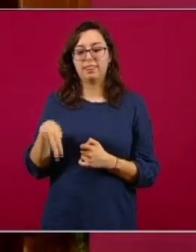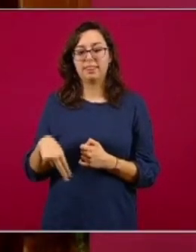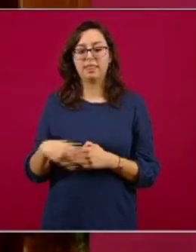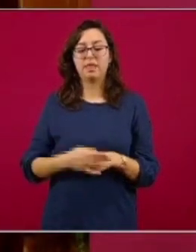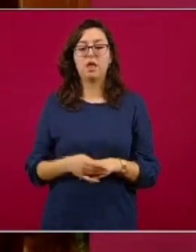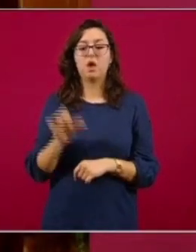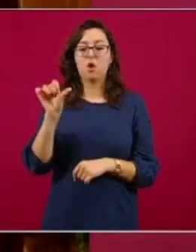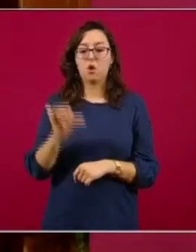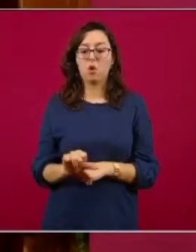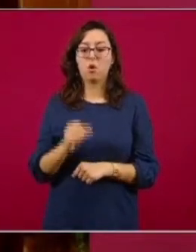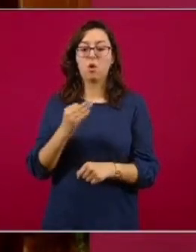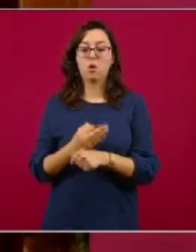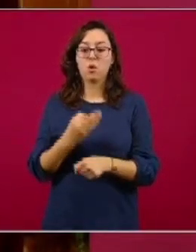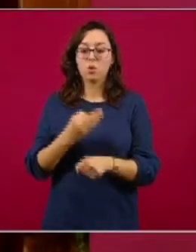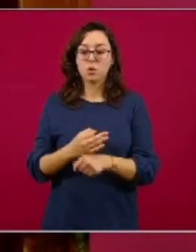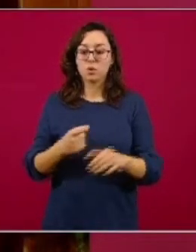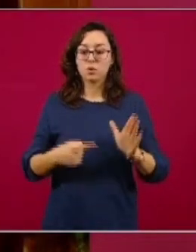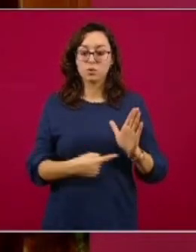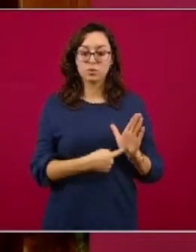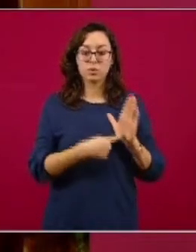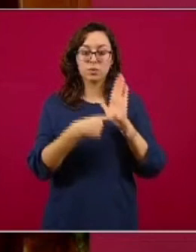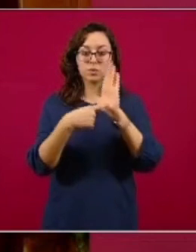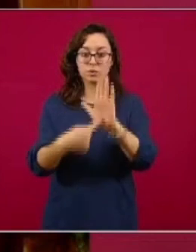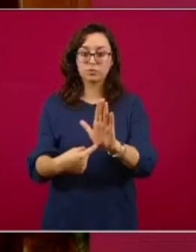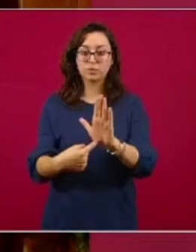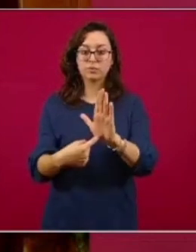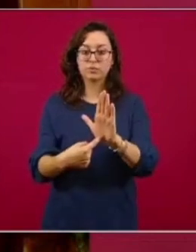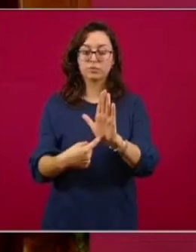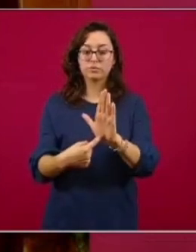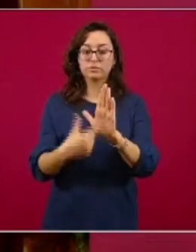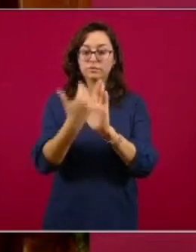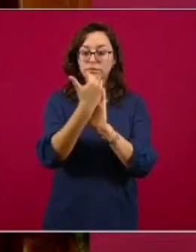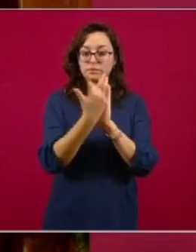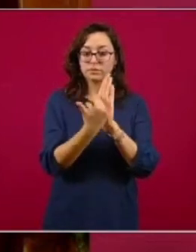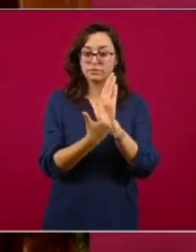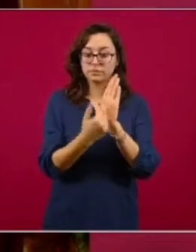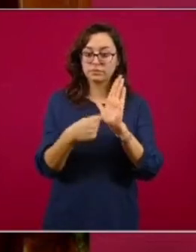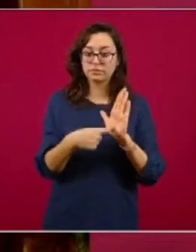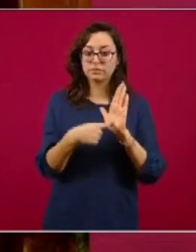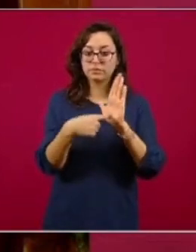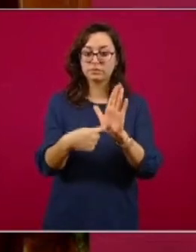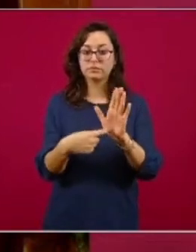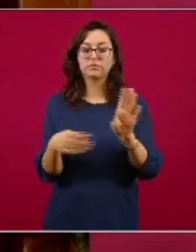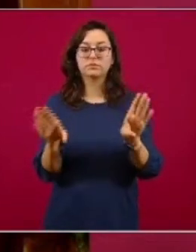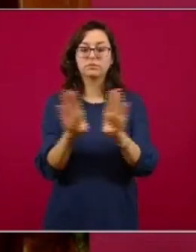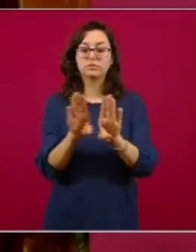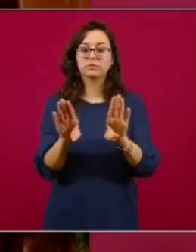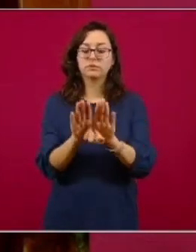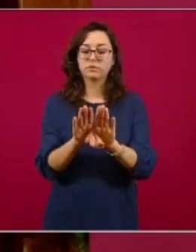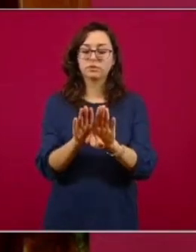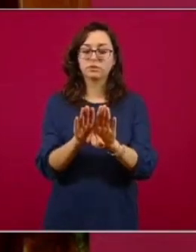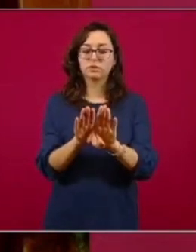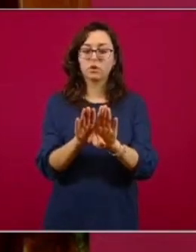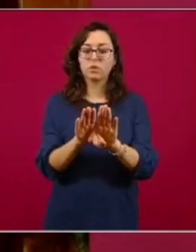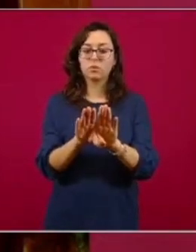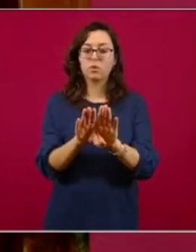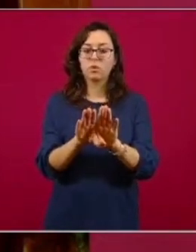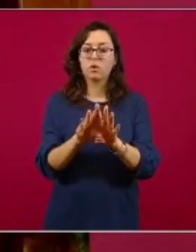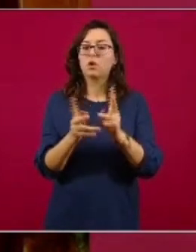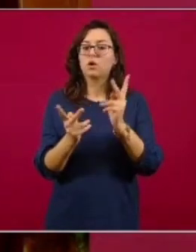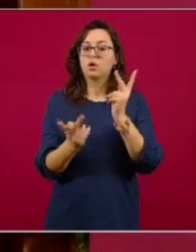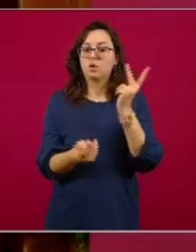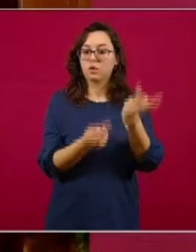resultados preliminares de una pequeña parte de la